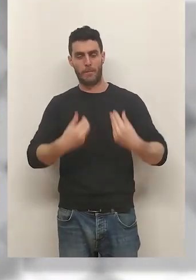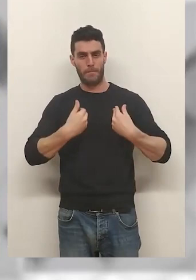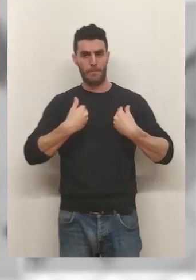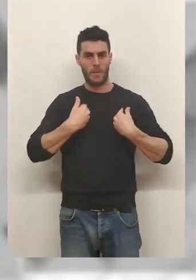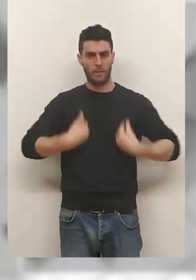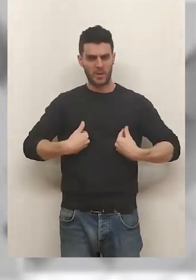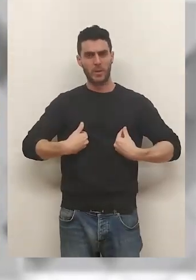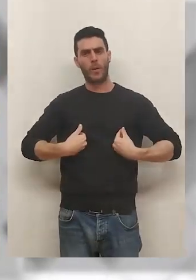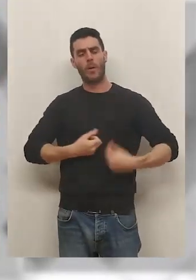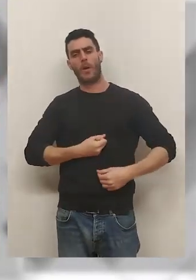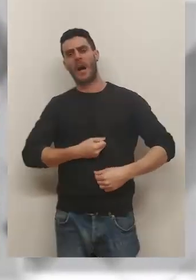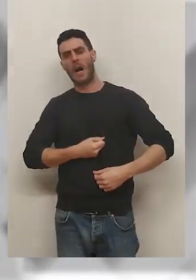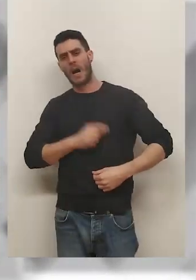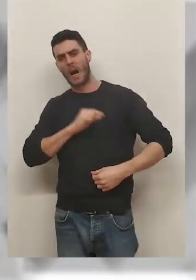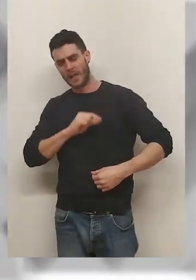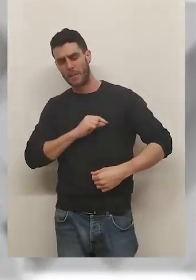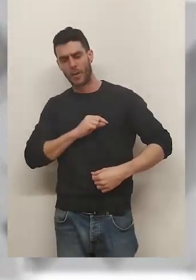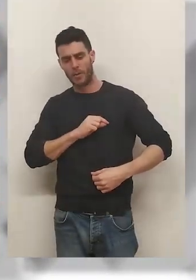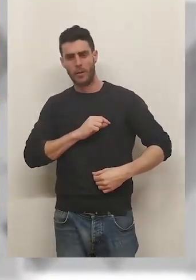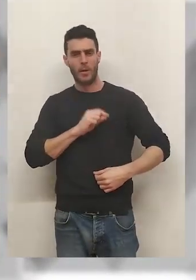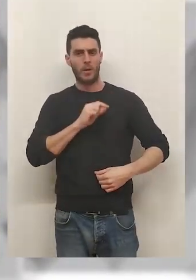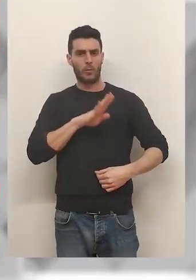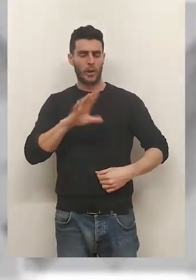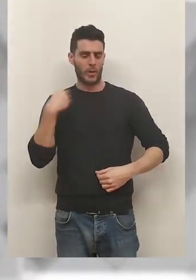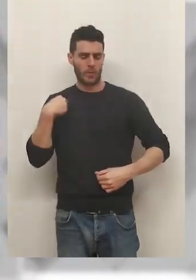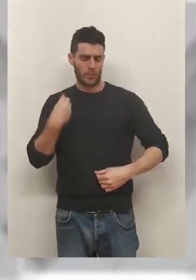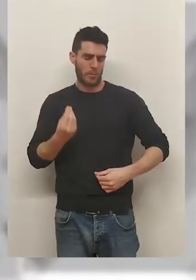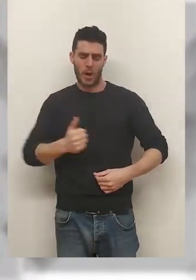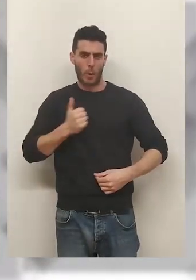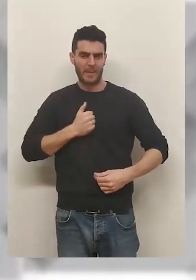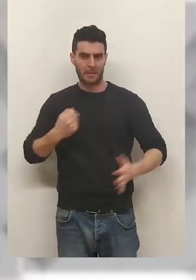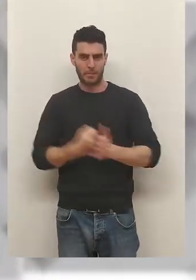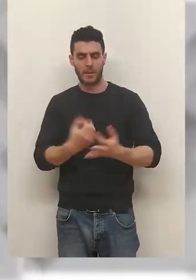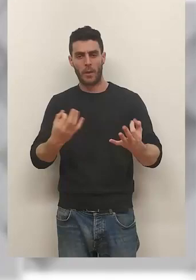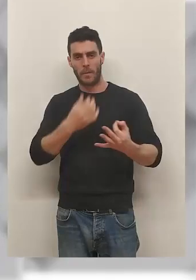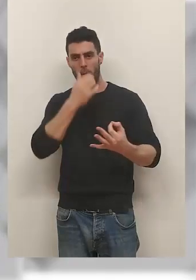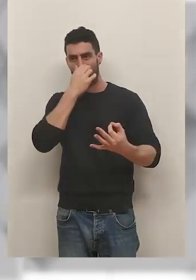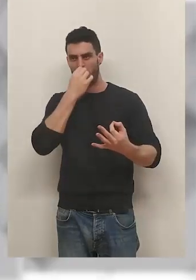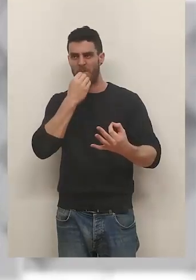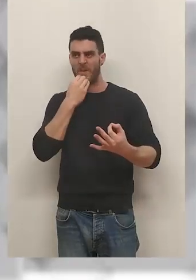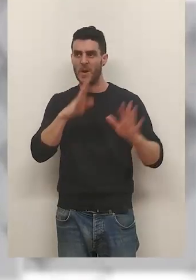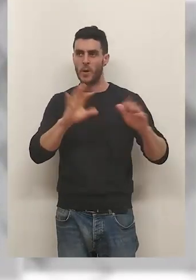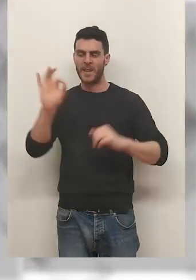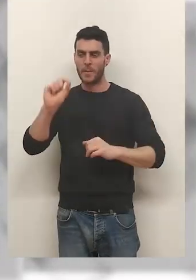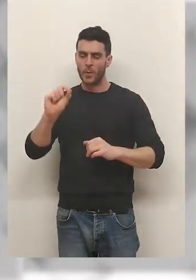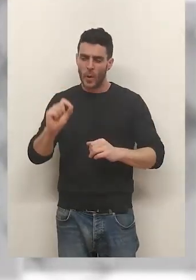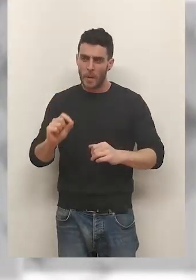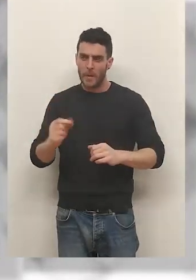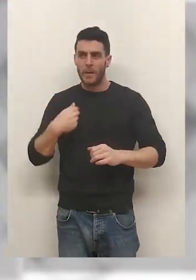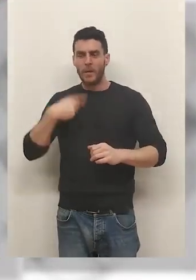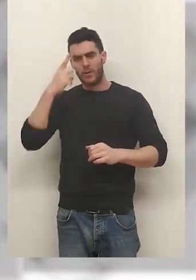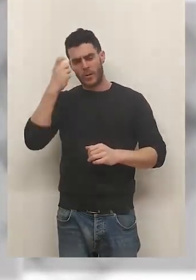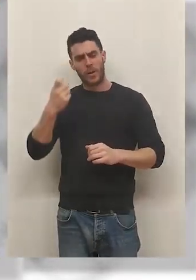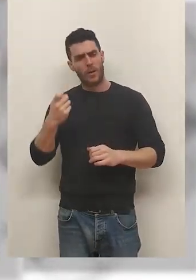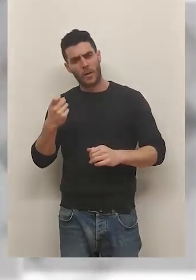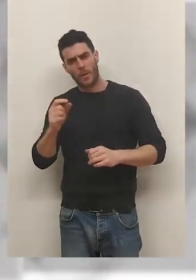tanto físico como anímico, sobre todo porque te vas a enfrentar a 45 minutos. Yo creo que si hablásemos de 90 minutos, creo que a